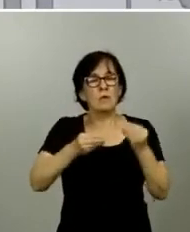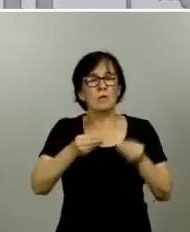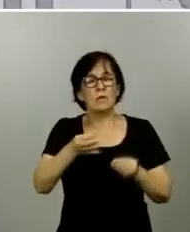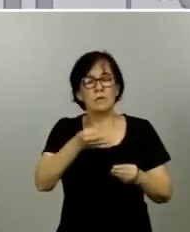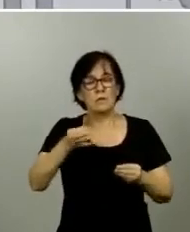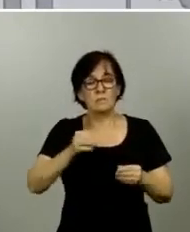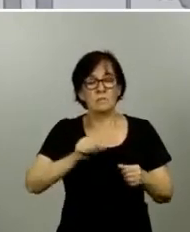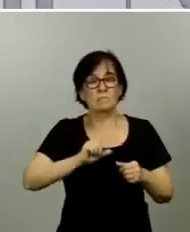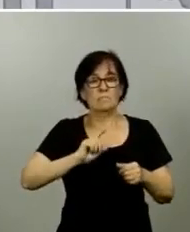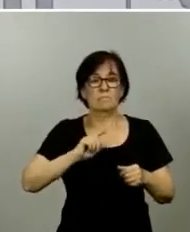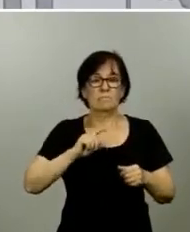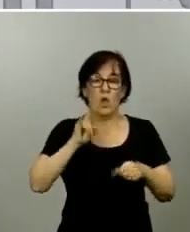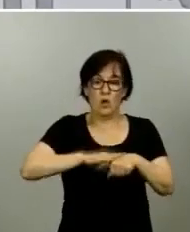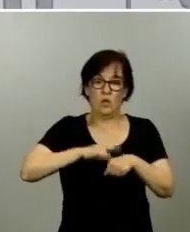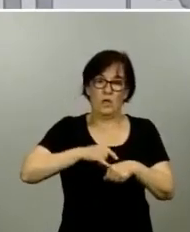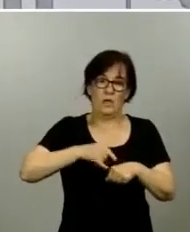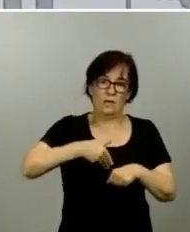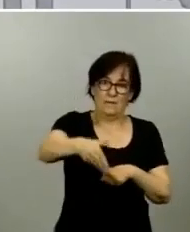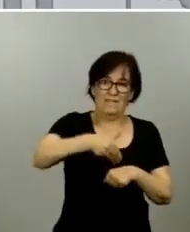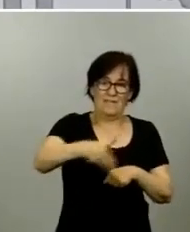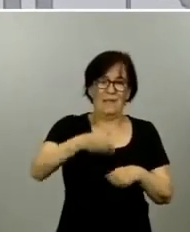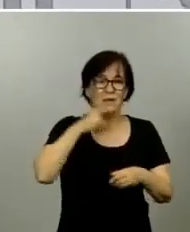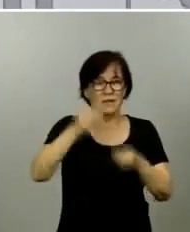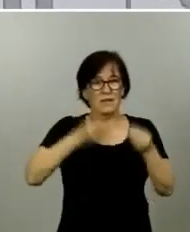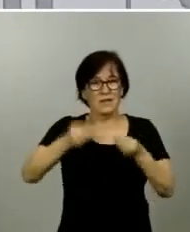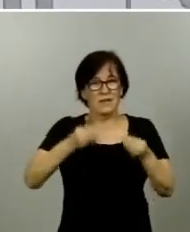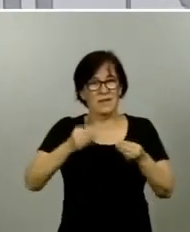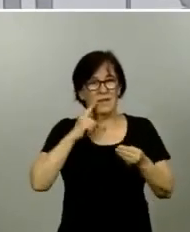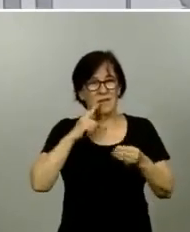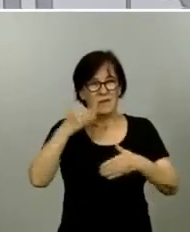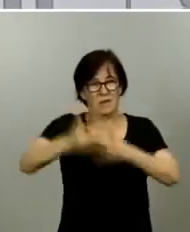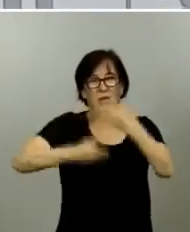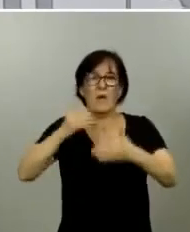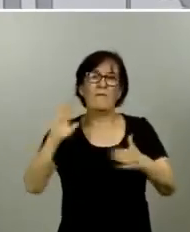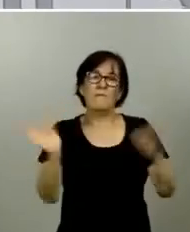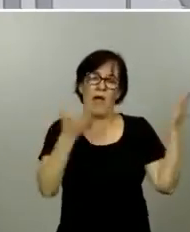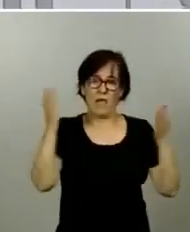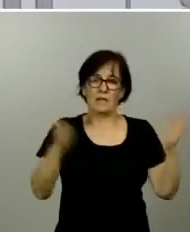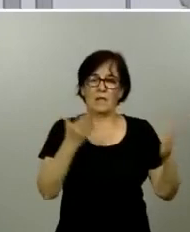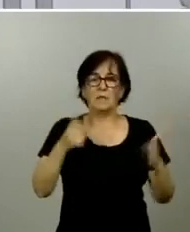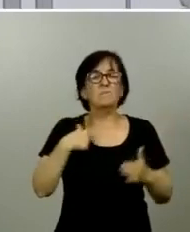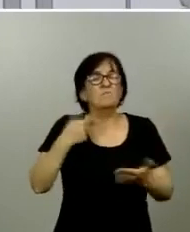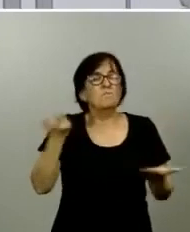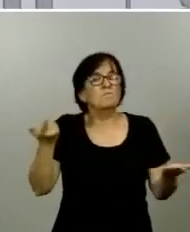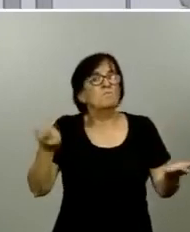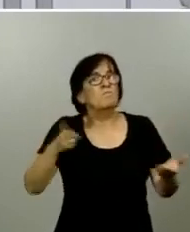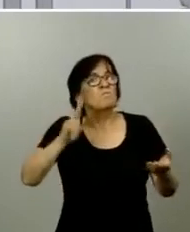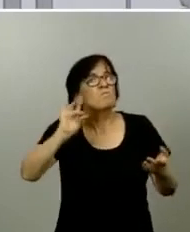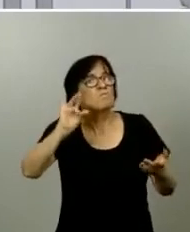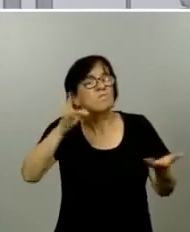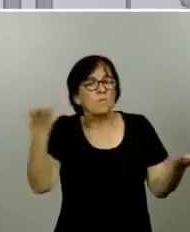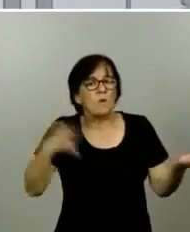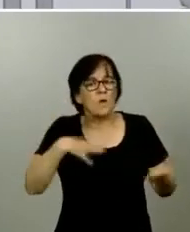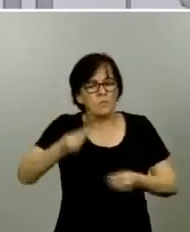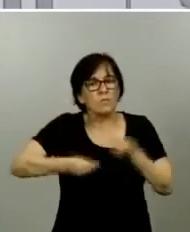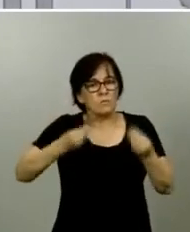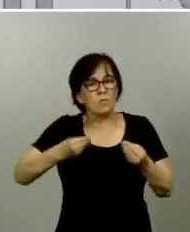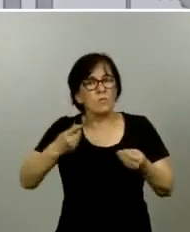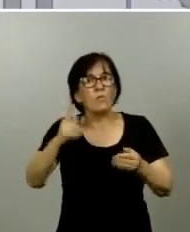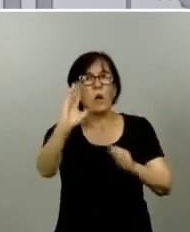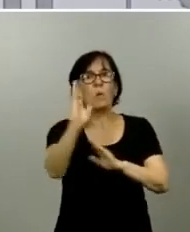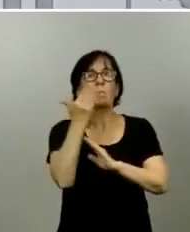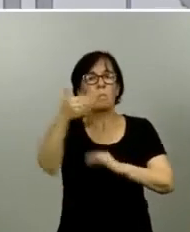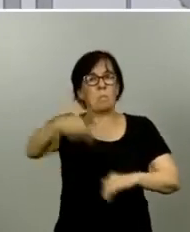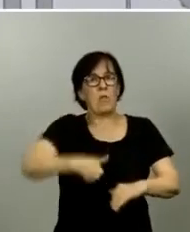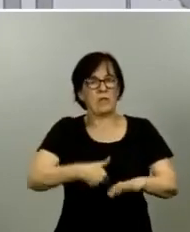lunes que viene, cuando entran en vigor los progresos de fase y hemos accedido, como no puede ser de otra manera, a esta petición y, por tanto, también esto